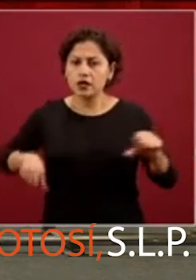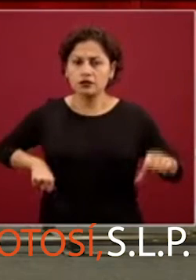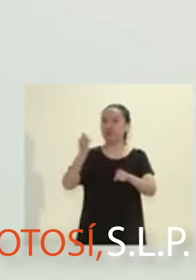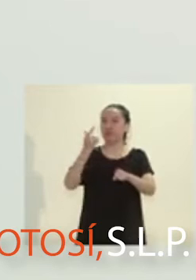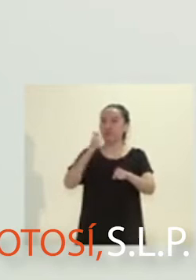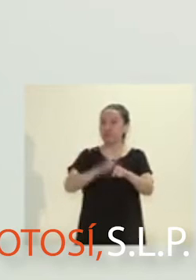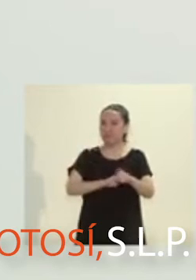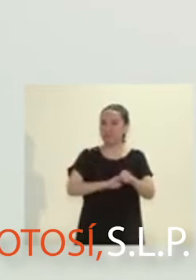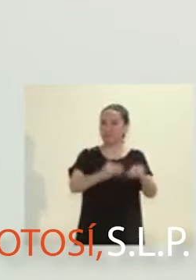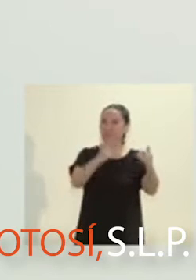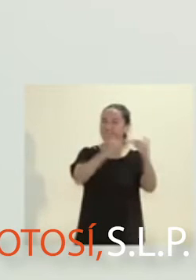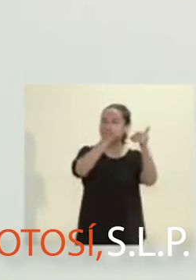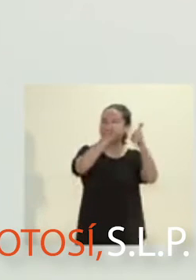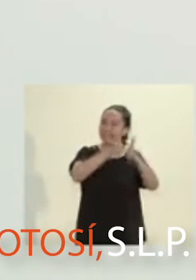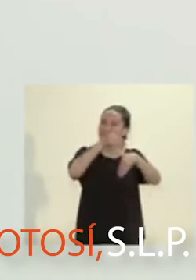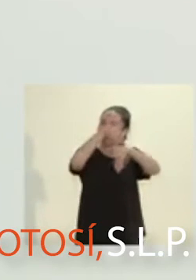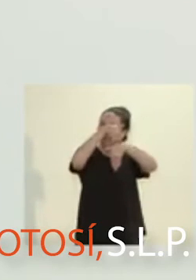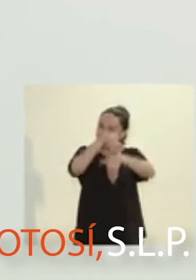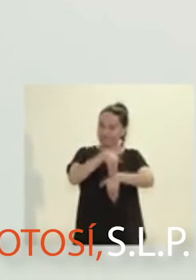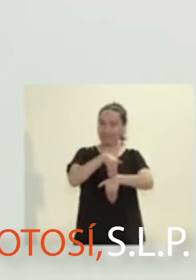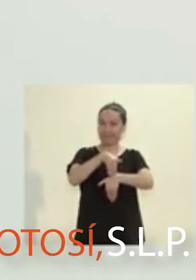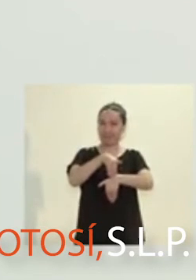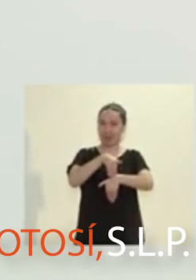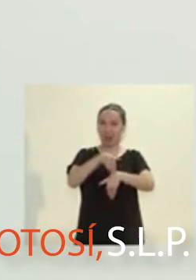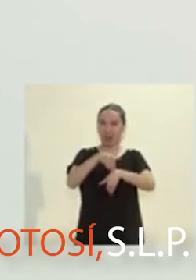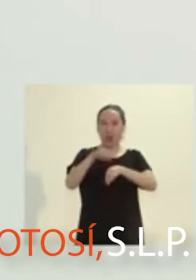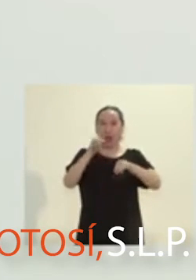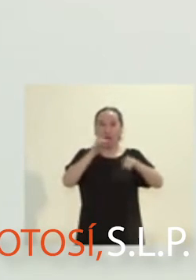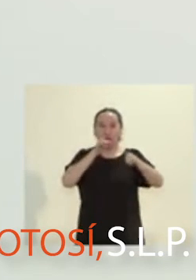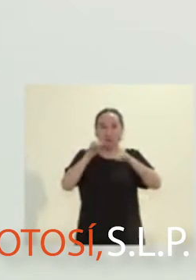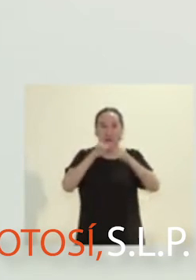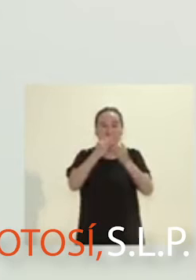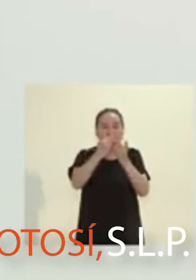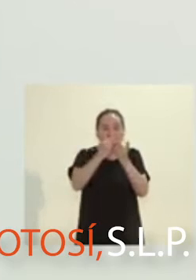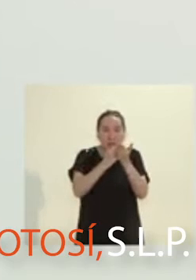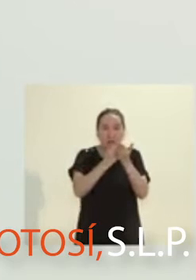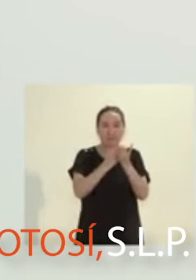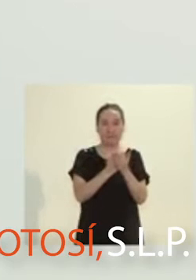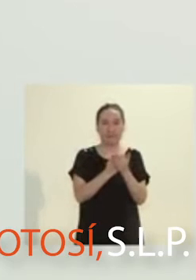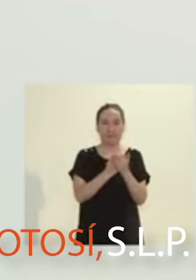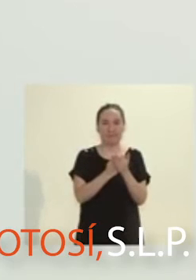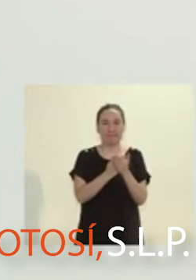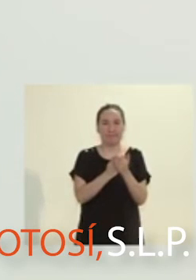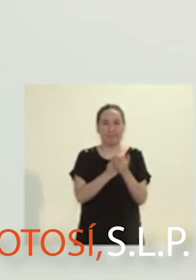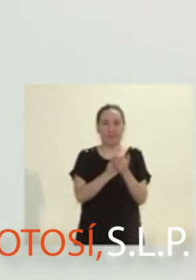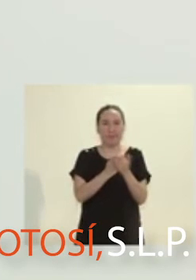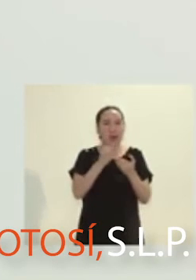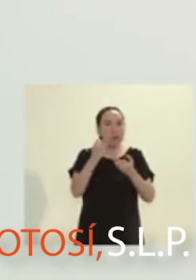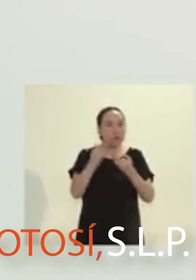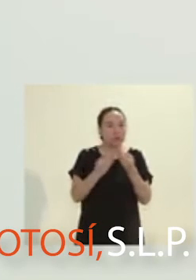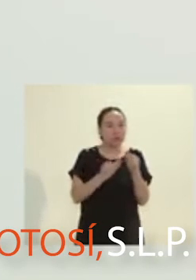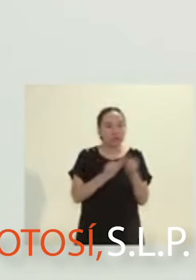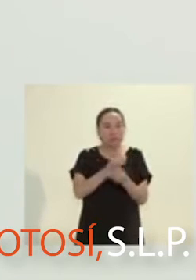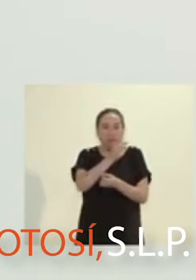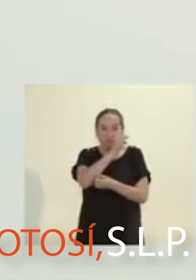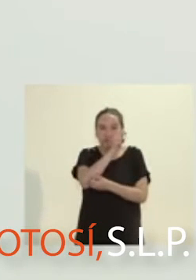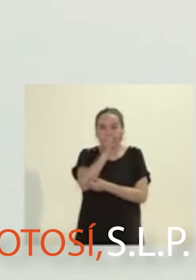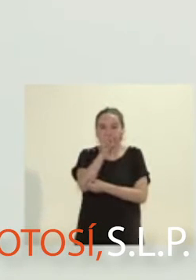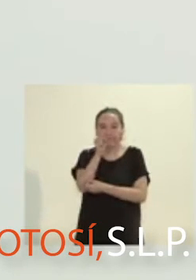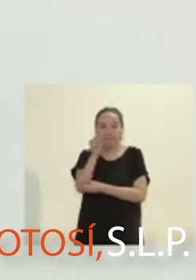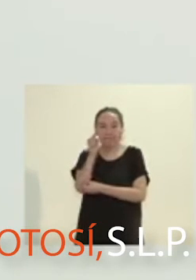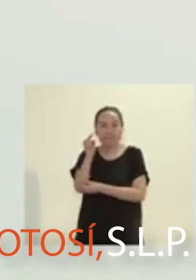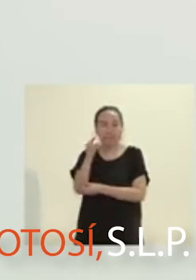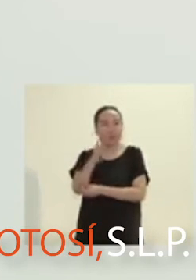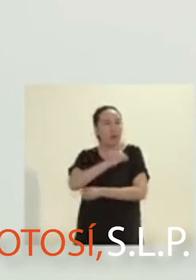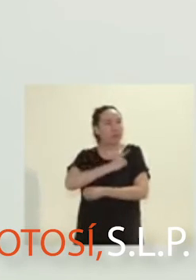durante la rueda de prensa de este domingo, donde la secretaria de Salud Mónica Liliana Rangel Martínez da a conocer el informe técnico del avance del COVID-19 en el estado,